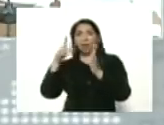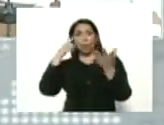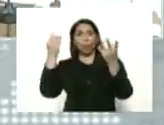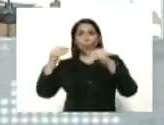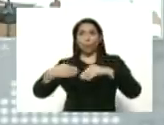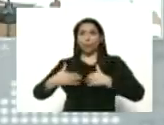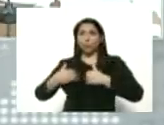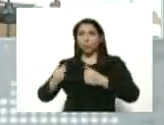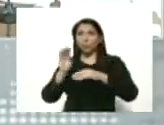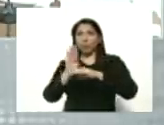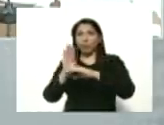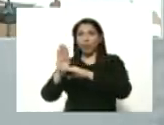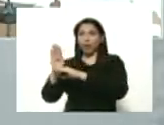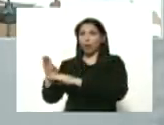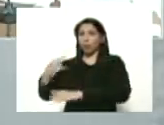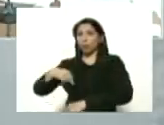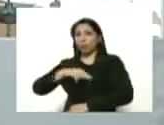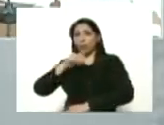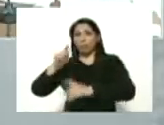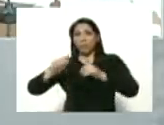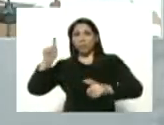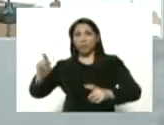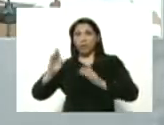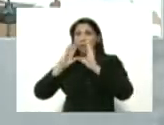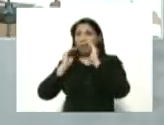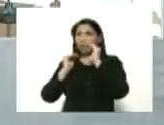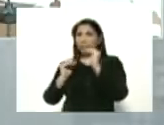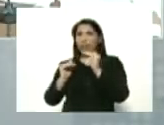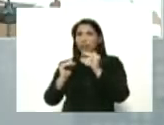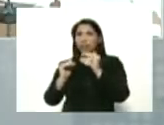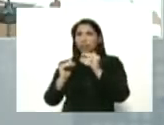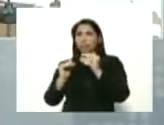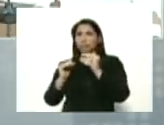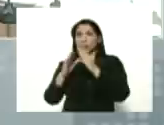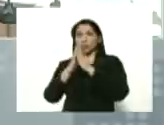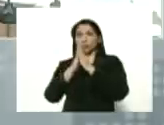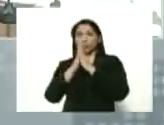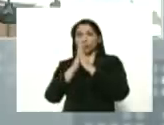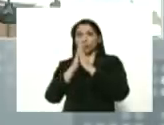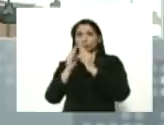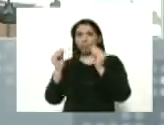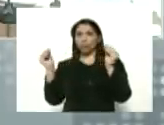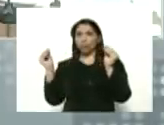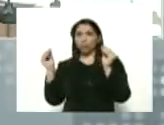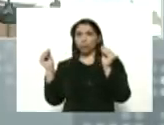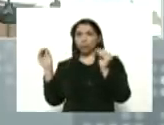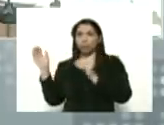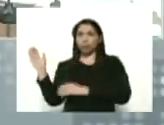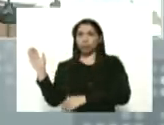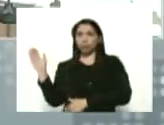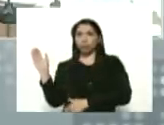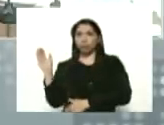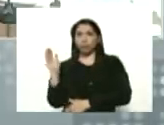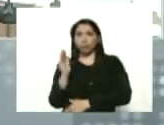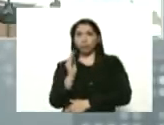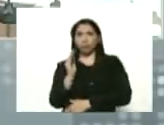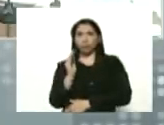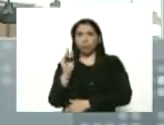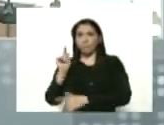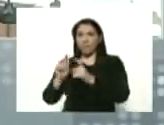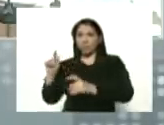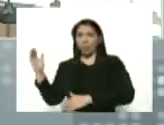de nuestro personal que atiende todos estos venezolanos que están ingresando